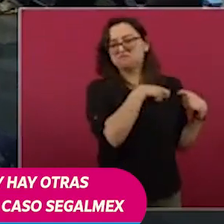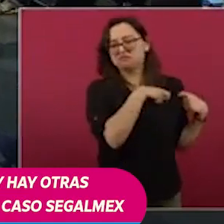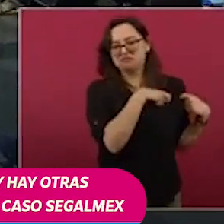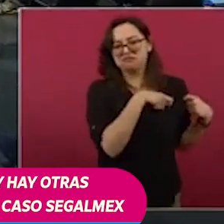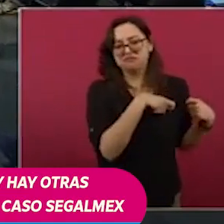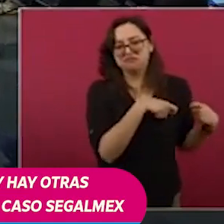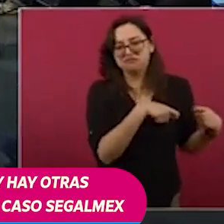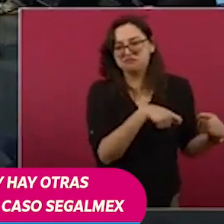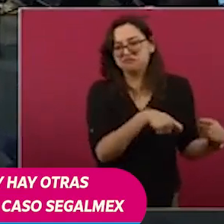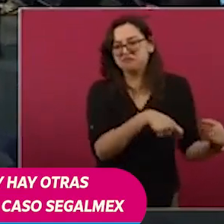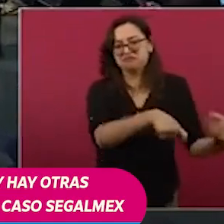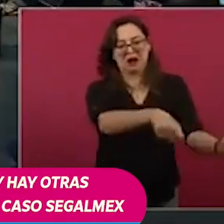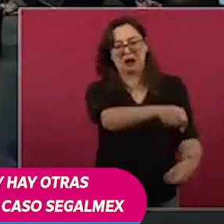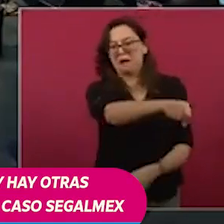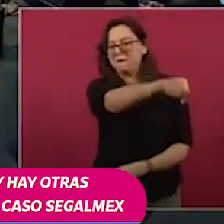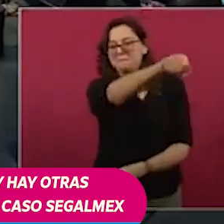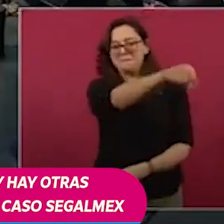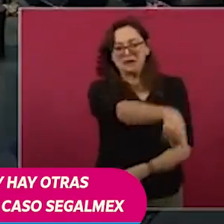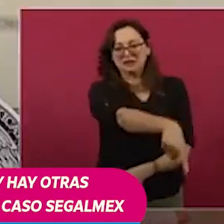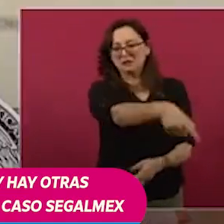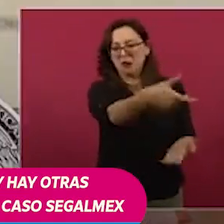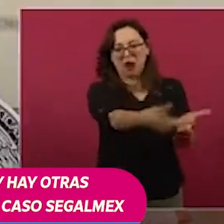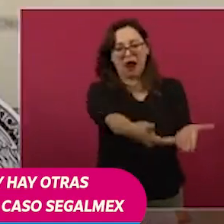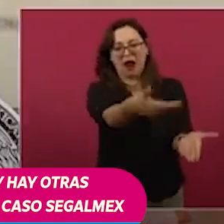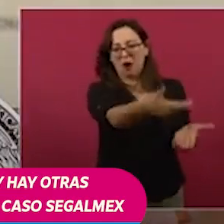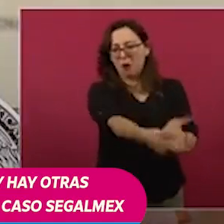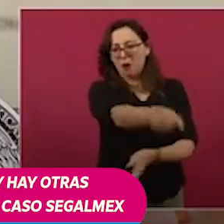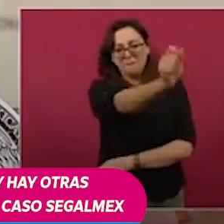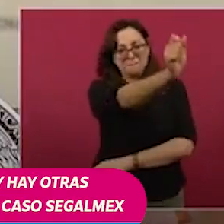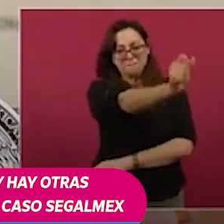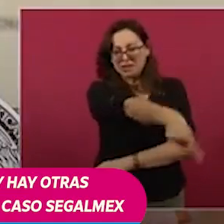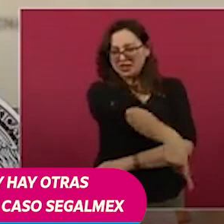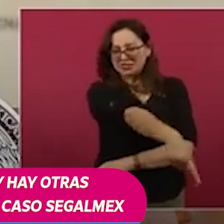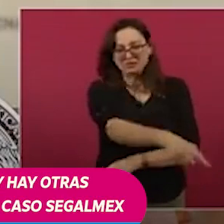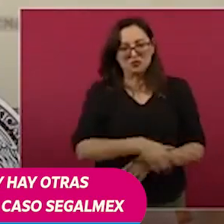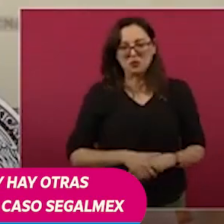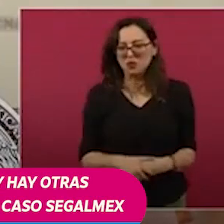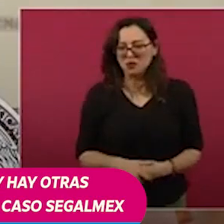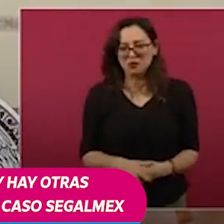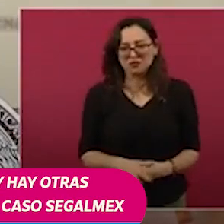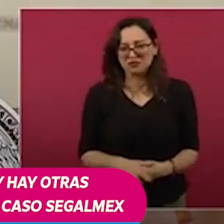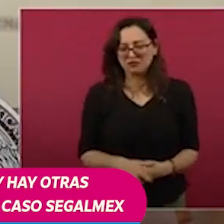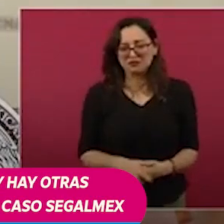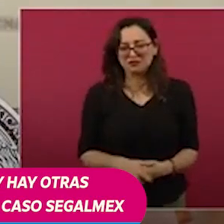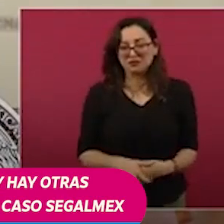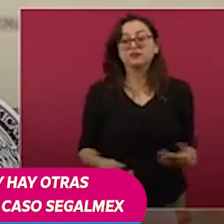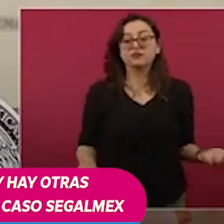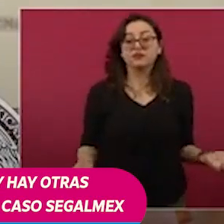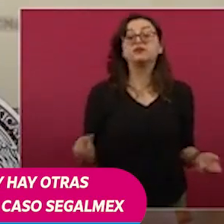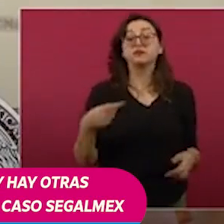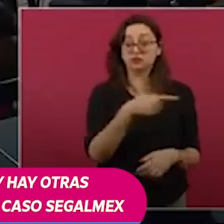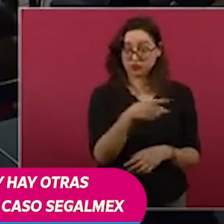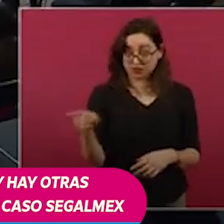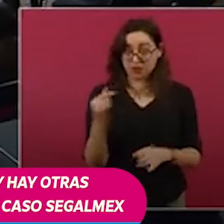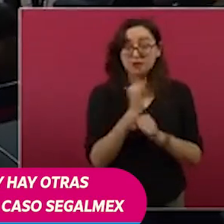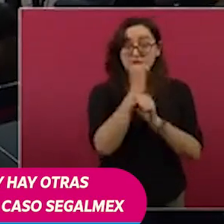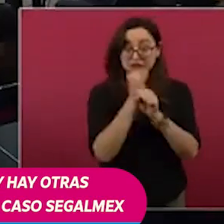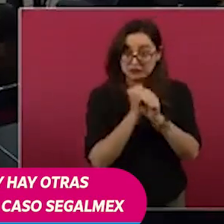Y si se hace el análisis de cada uno de ellos, eso se los dejo de tarea porque está fuertecito.